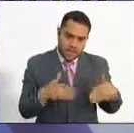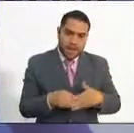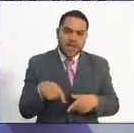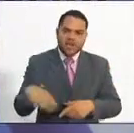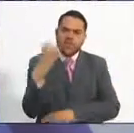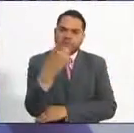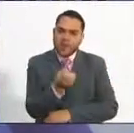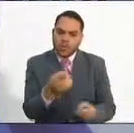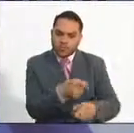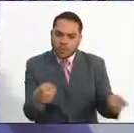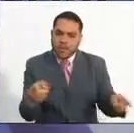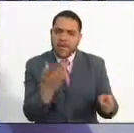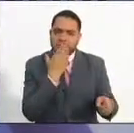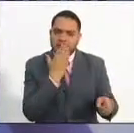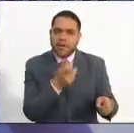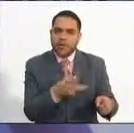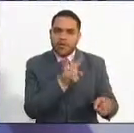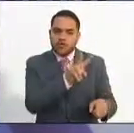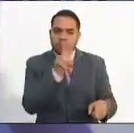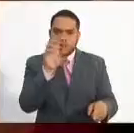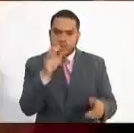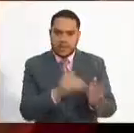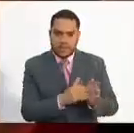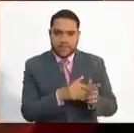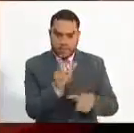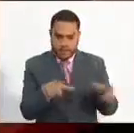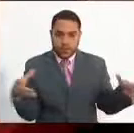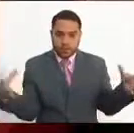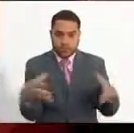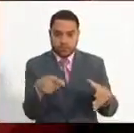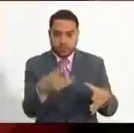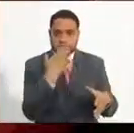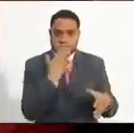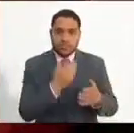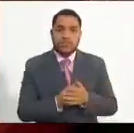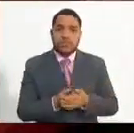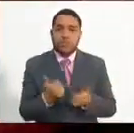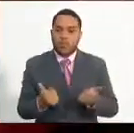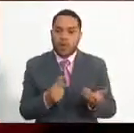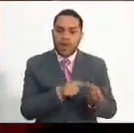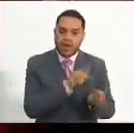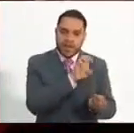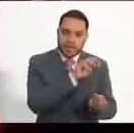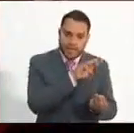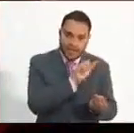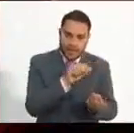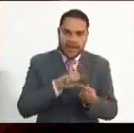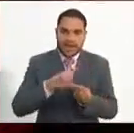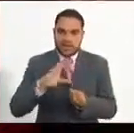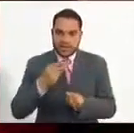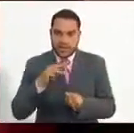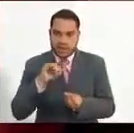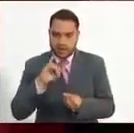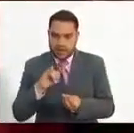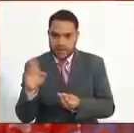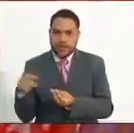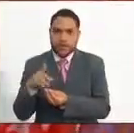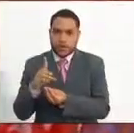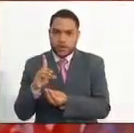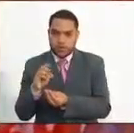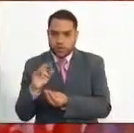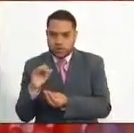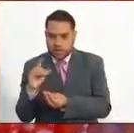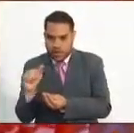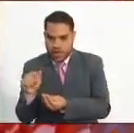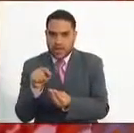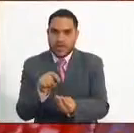220 mil indígenas, tanto del pueblo Embera, Cativo, Chamí, Dóvida y Eperara, que son familias que